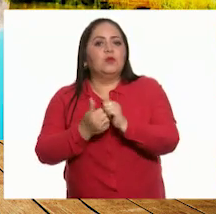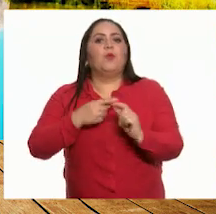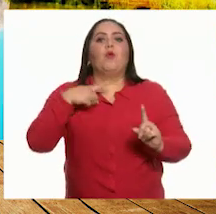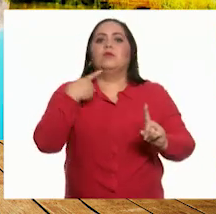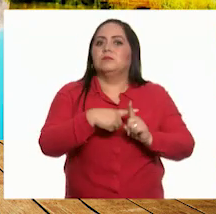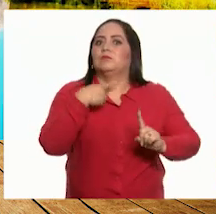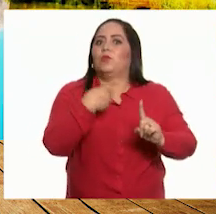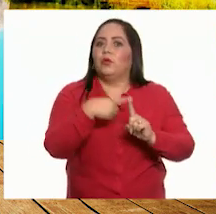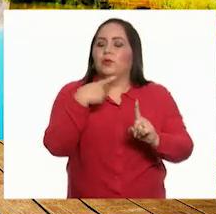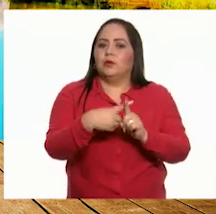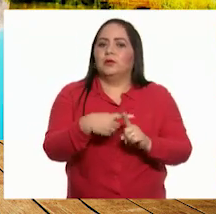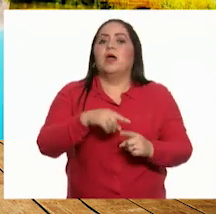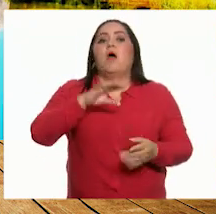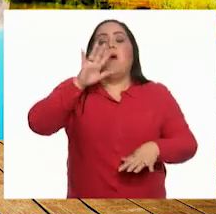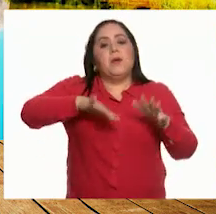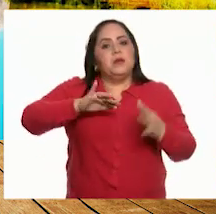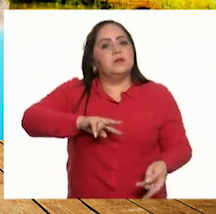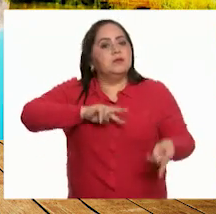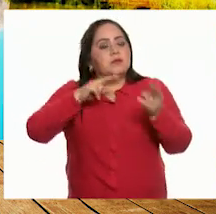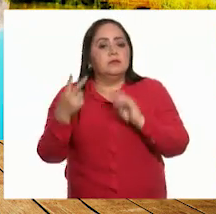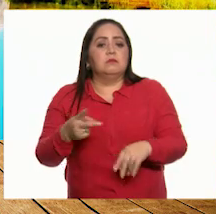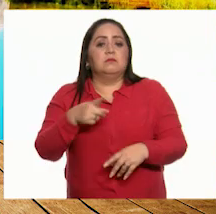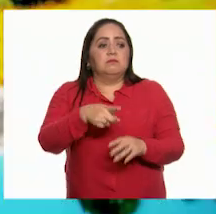positivos y viceversa.